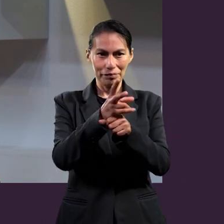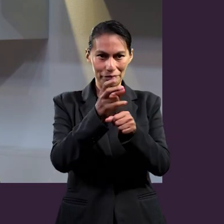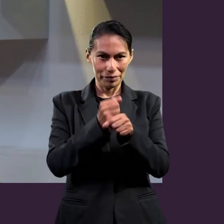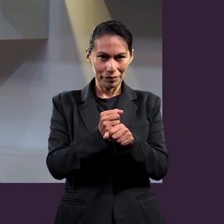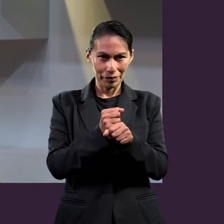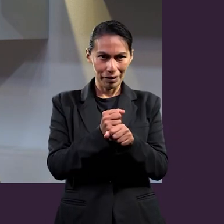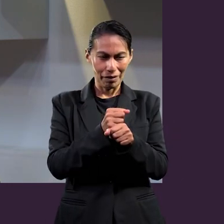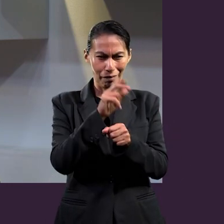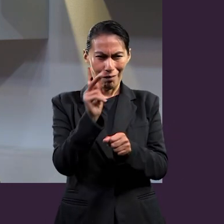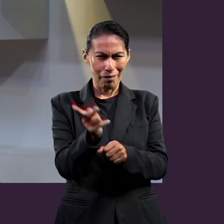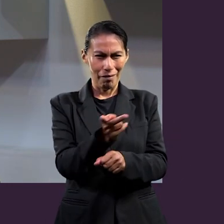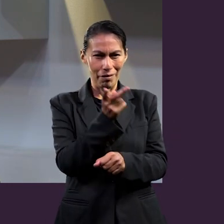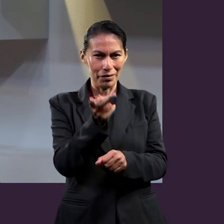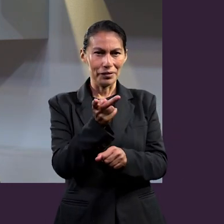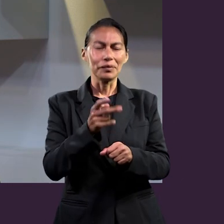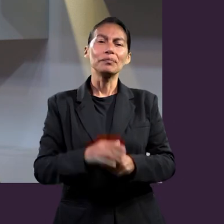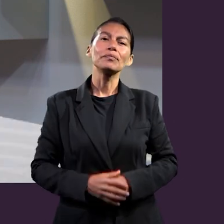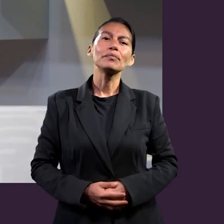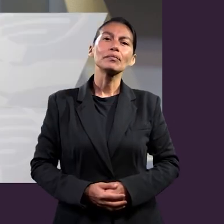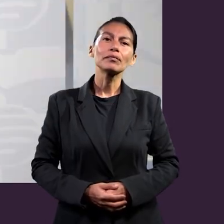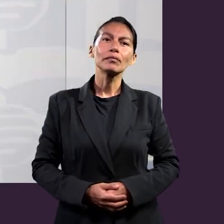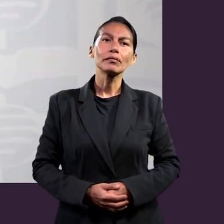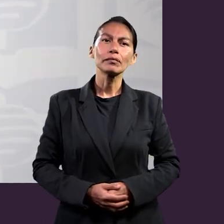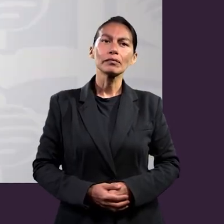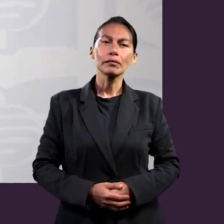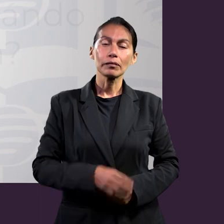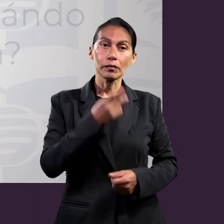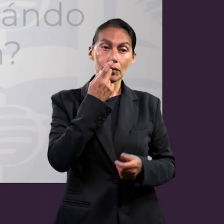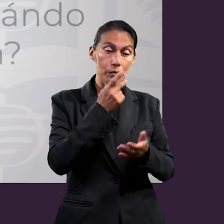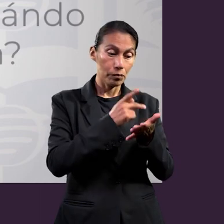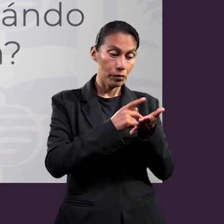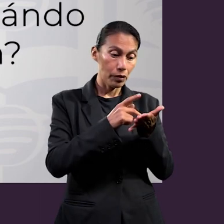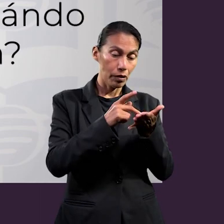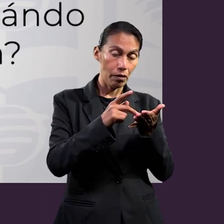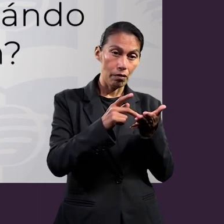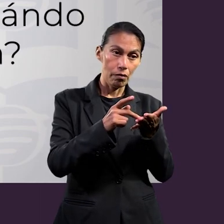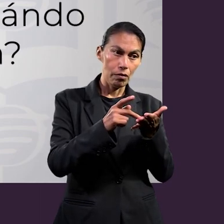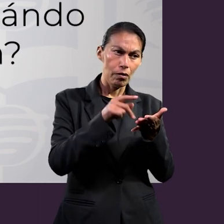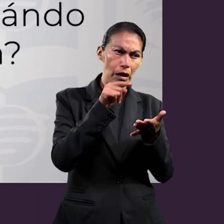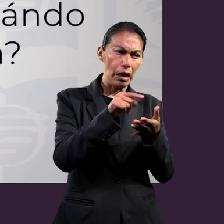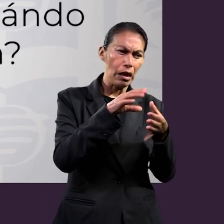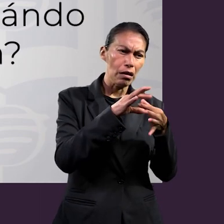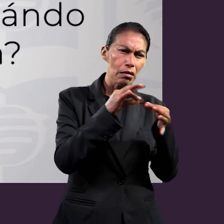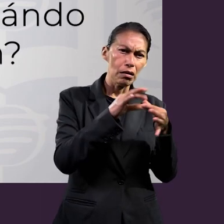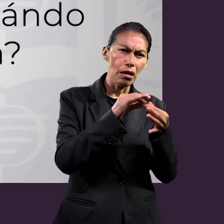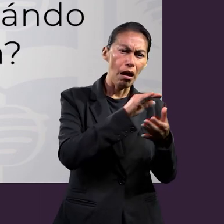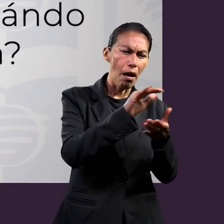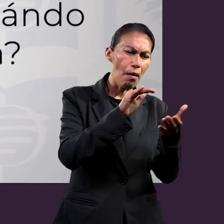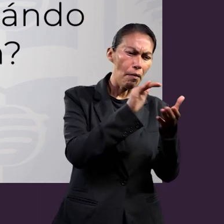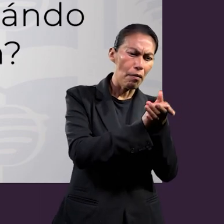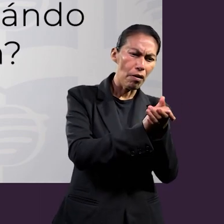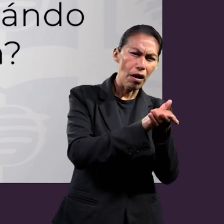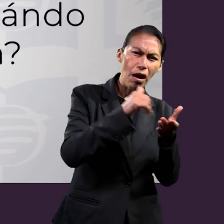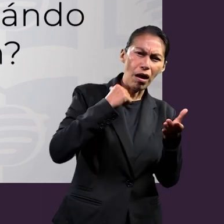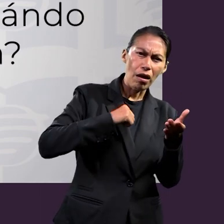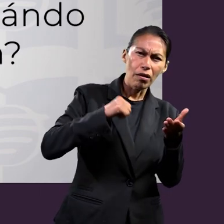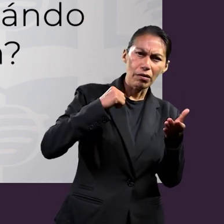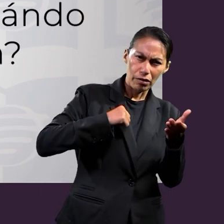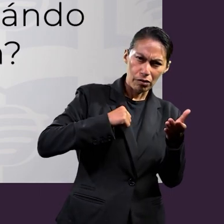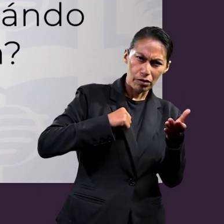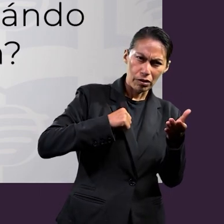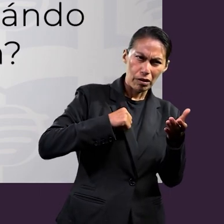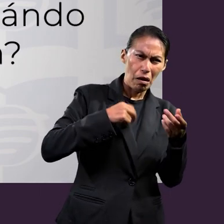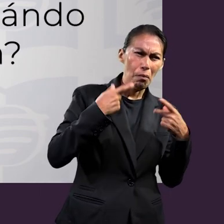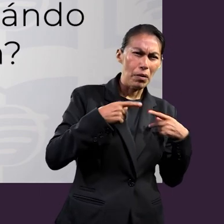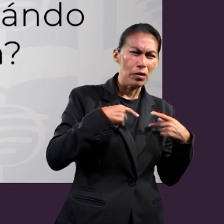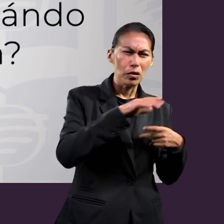Vamos a preguntarle a nuestro experto lo que sigue. ¿Cómo utiliza Pablo los elementos de las bodas